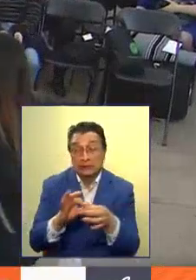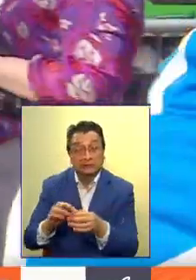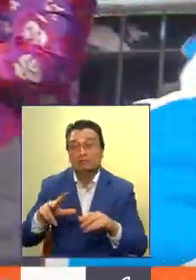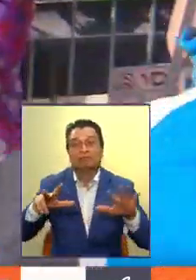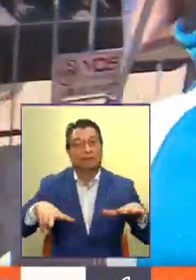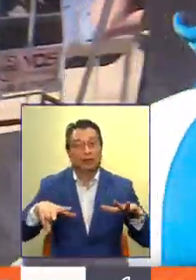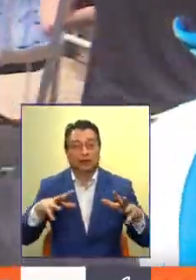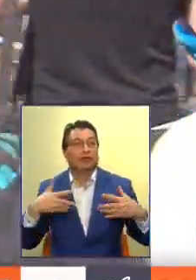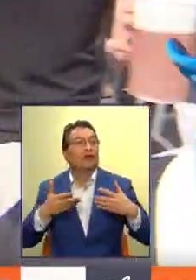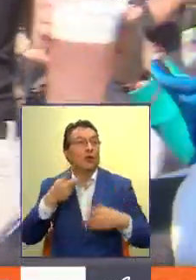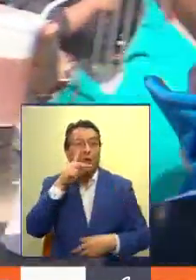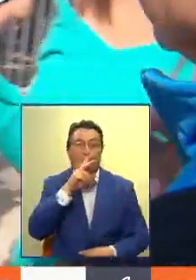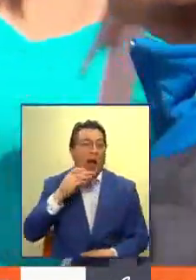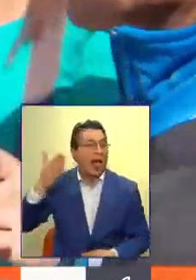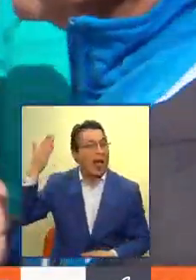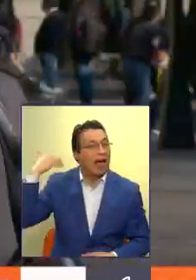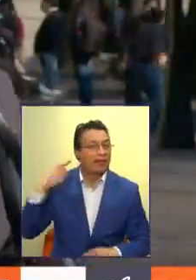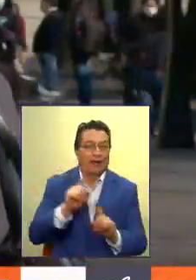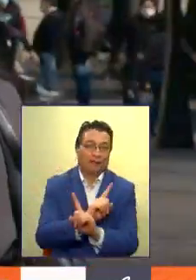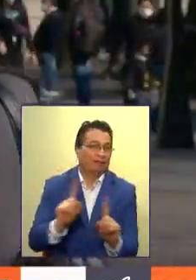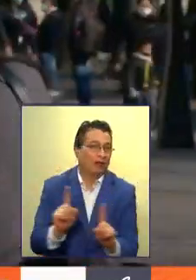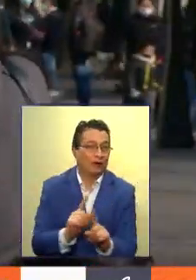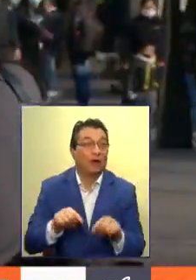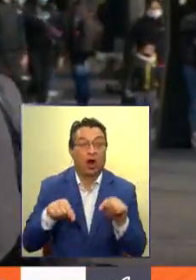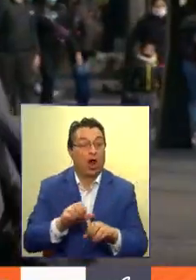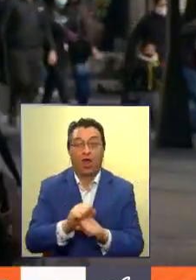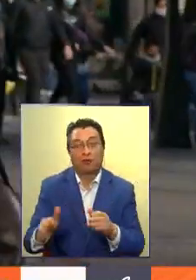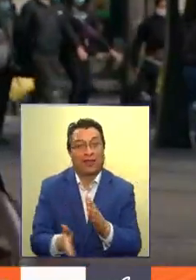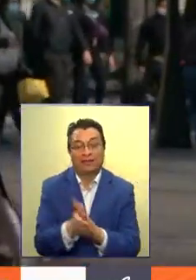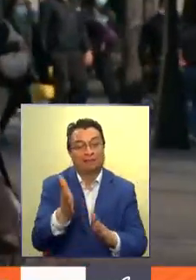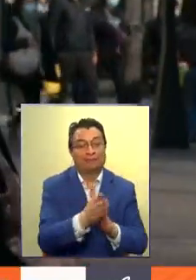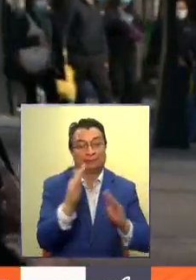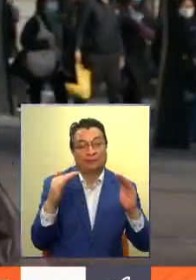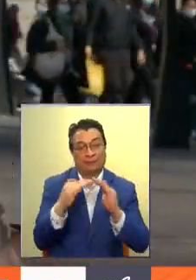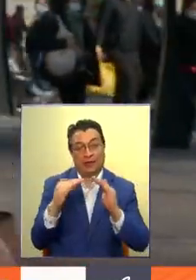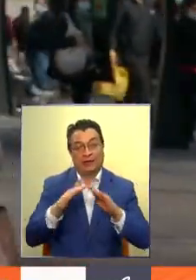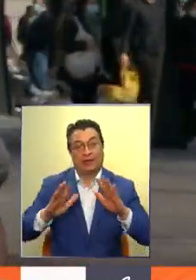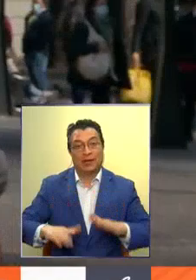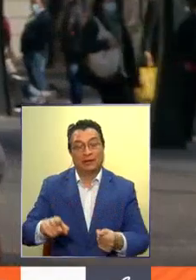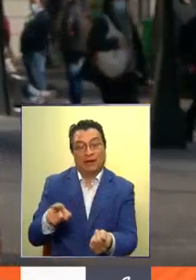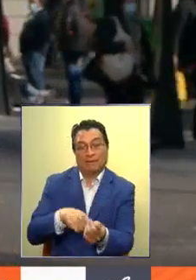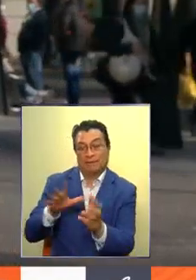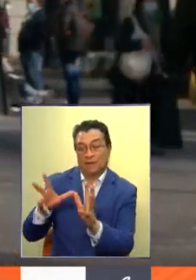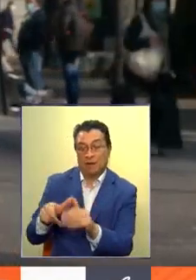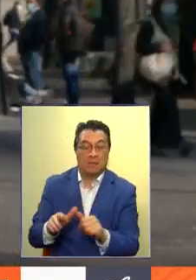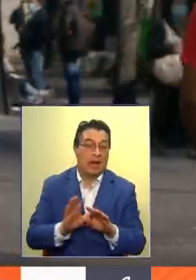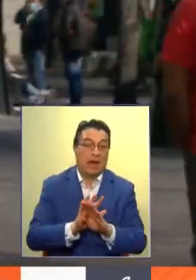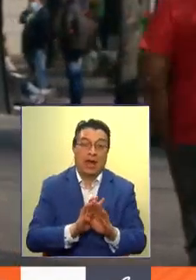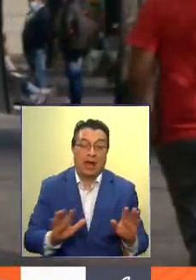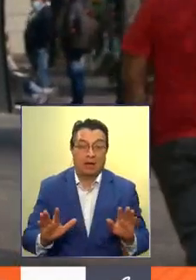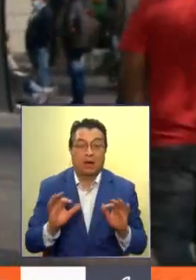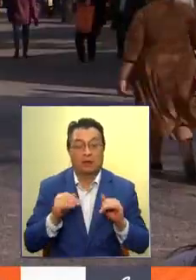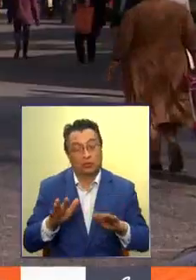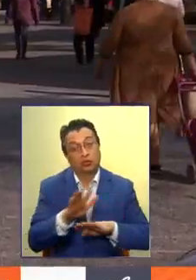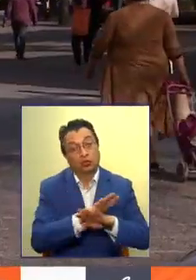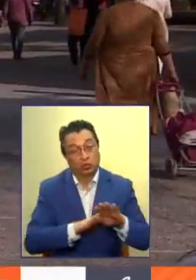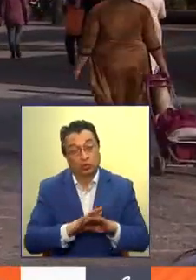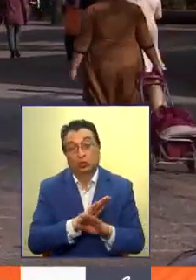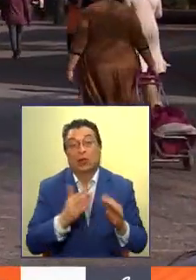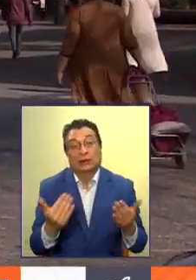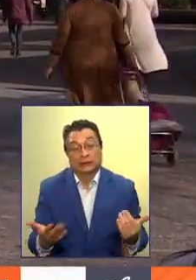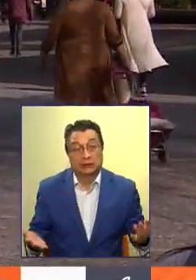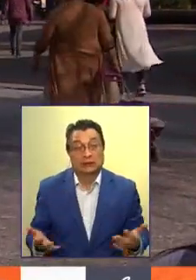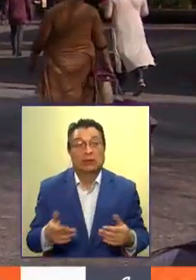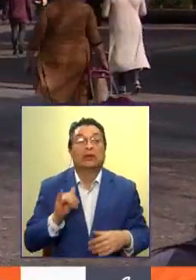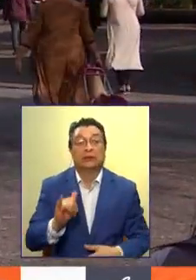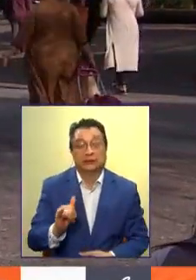fiestas patrias como antes. Y ahora con esto no se va a poder salir, hay que estar en la casa nomás con la familia y con el resguardo necesario. Sí,